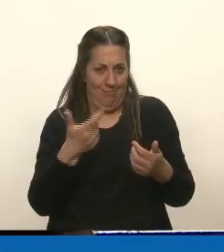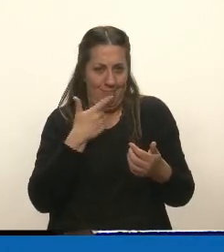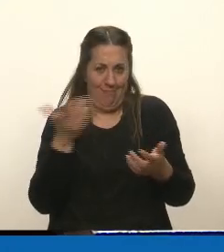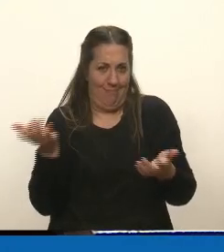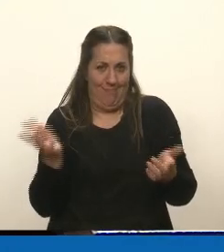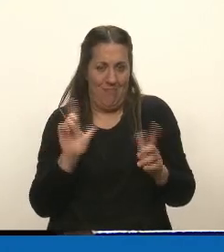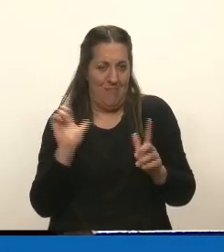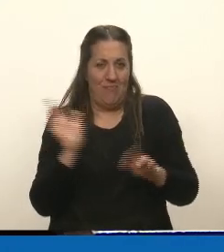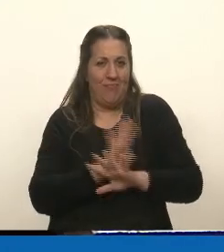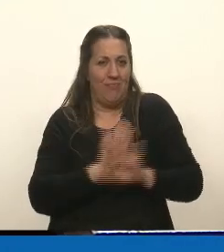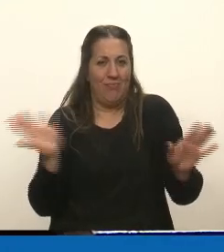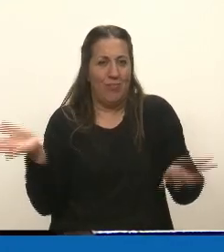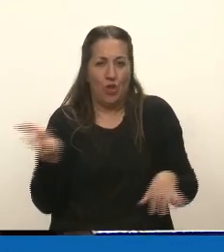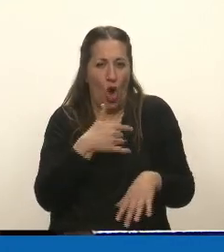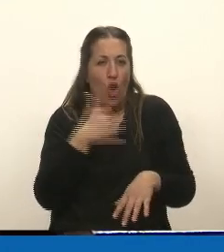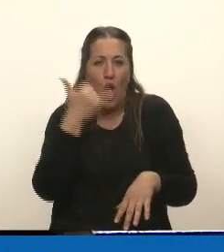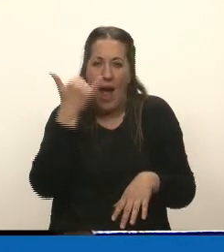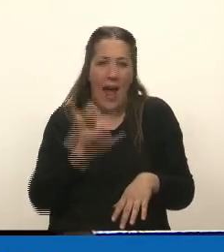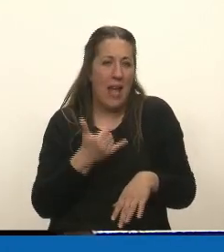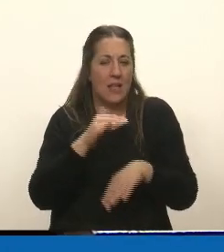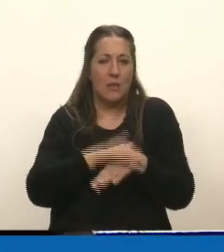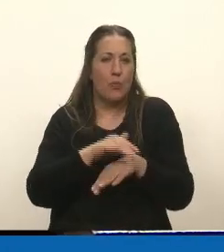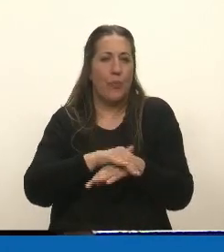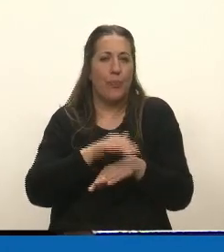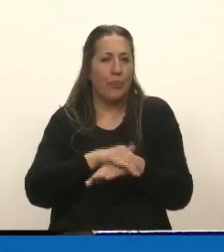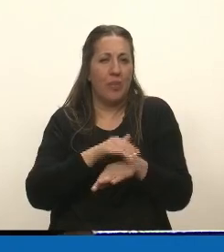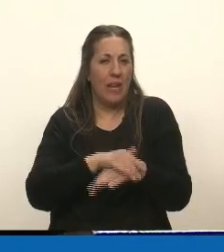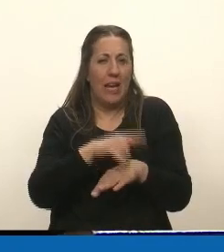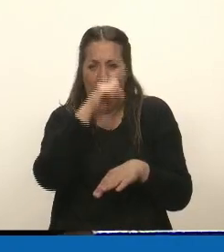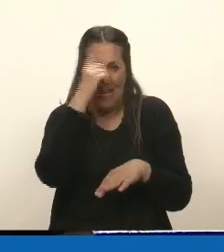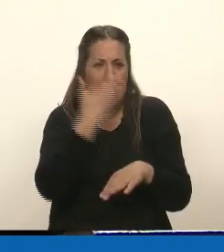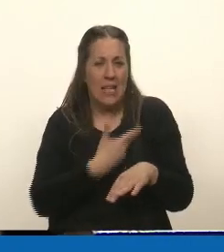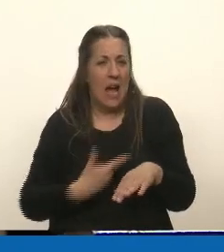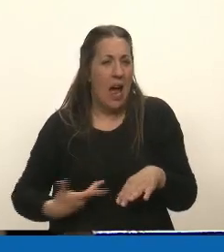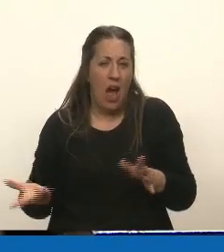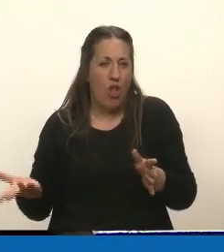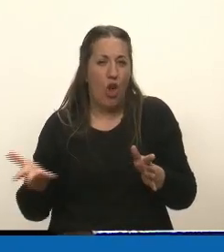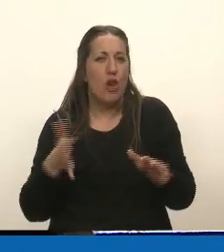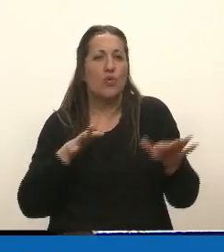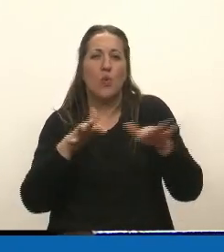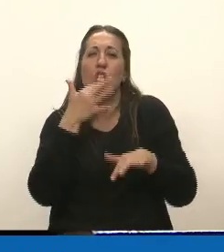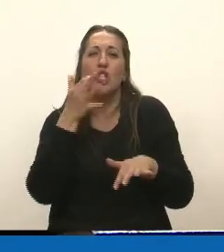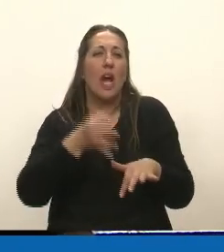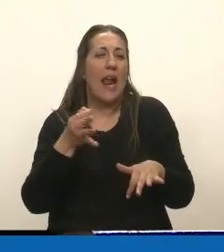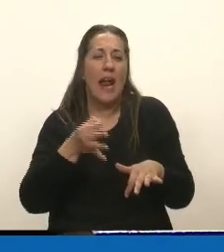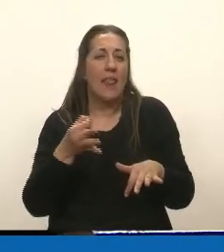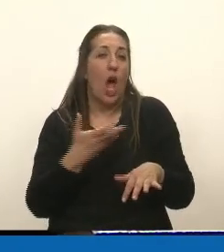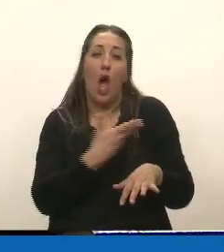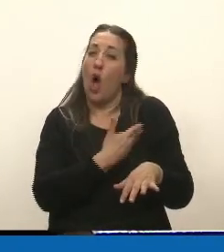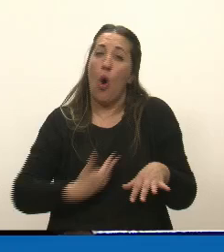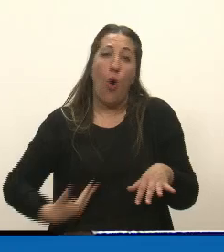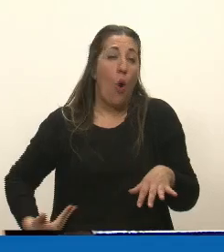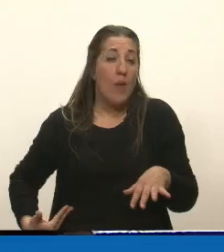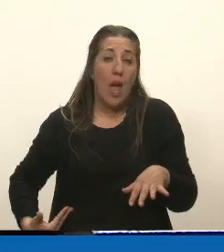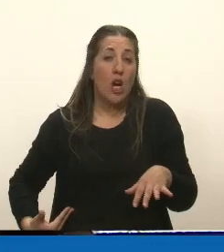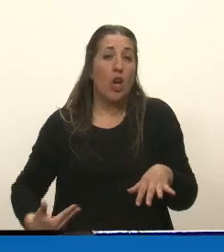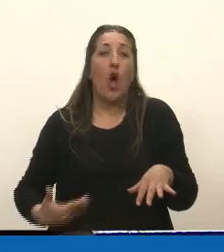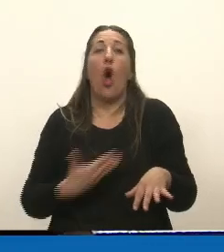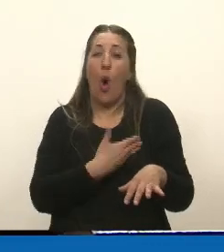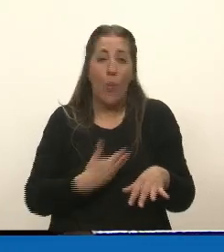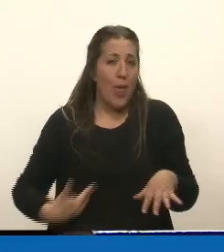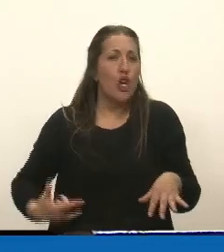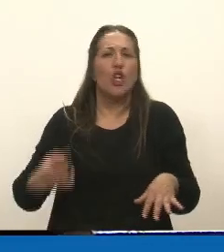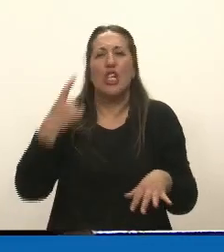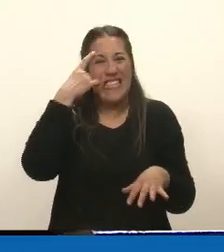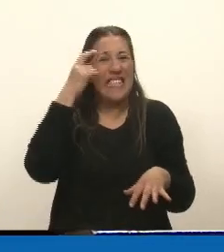Y nosotros tenemos responsabilidad, el Estado tiene responsabilidad en esto, pero bueno, es una realidad, el gobierno es gobierno consciente de